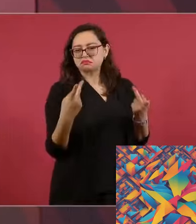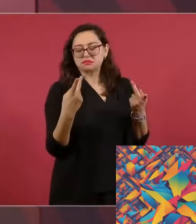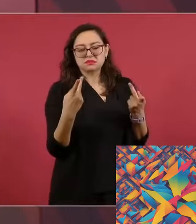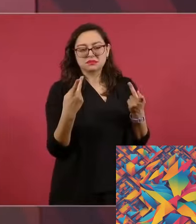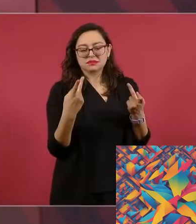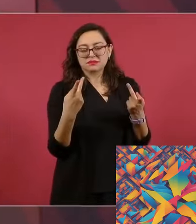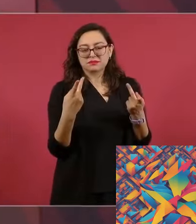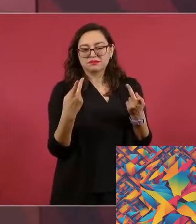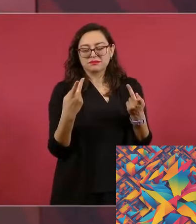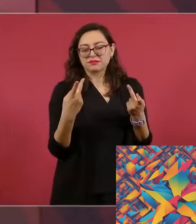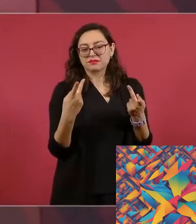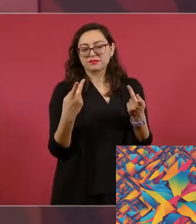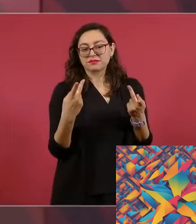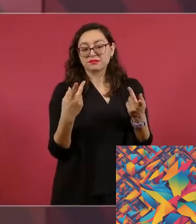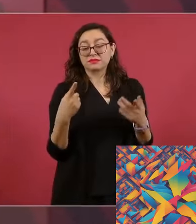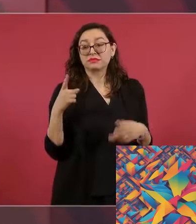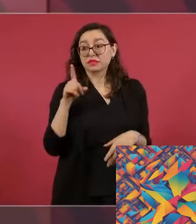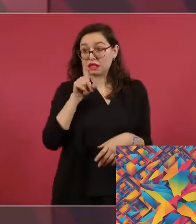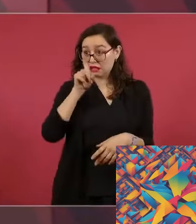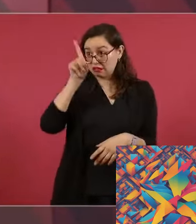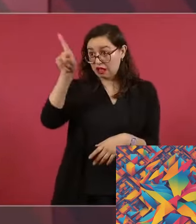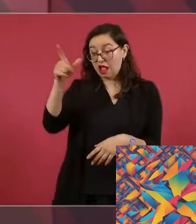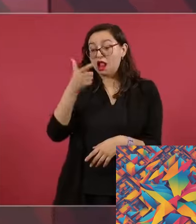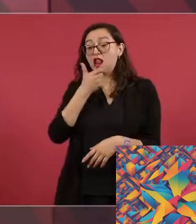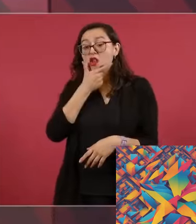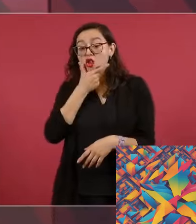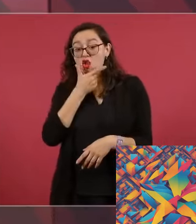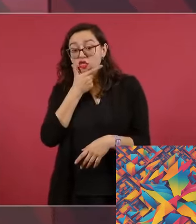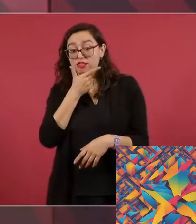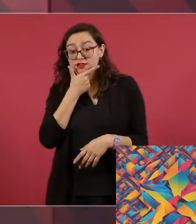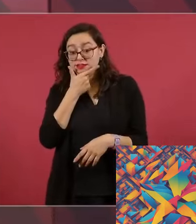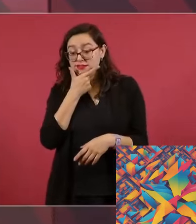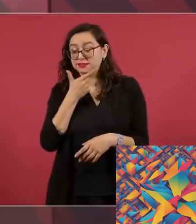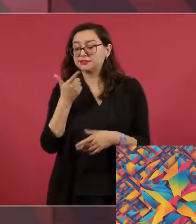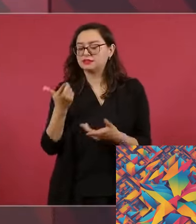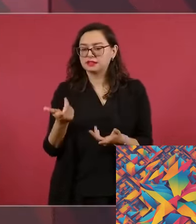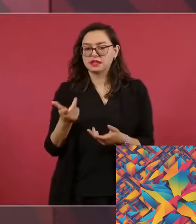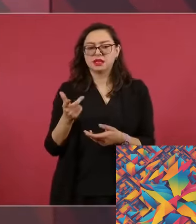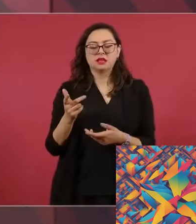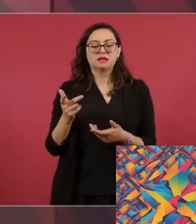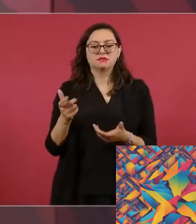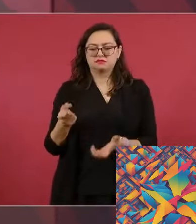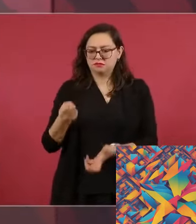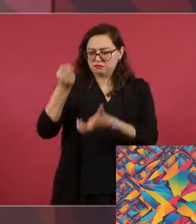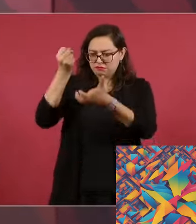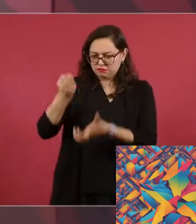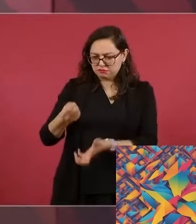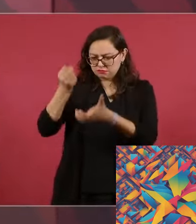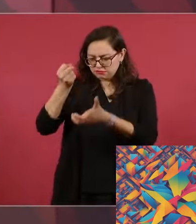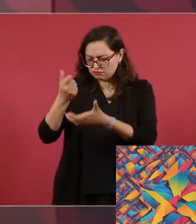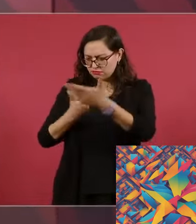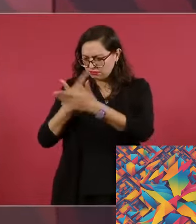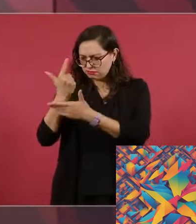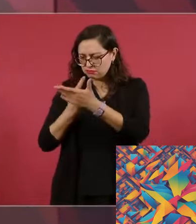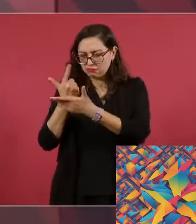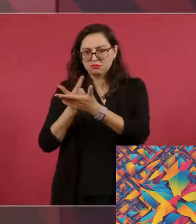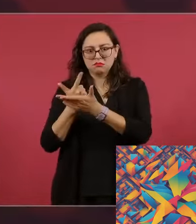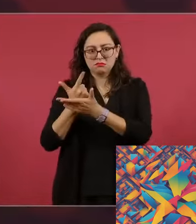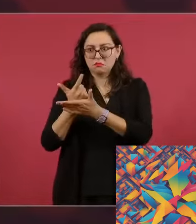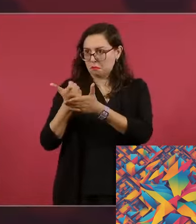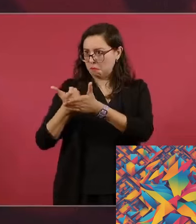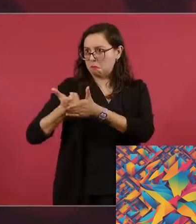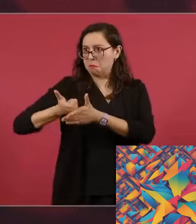de enfrentarse a desafíos complejos, el presidente López Obrador ha logrado mantener un nivel de apoyo que, aunque ligeramente por debajo de sus